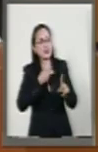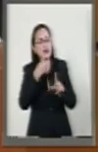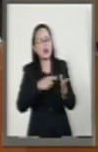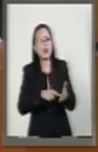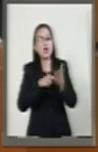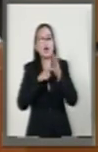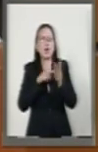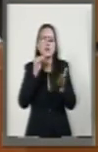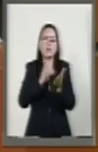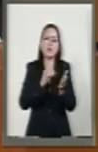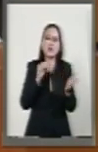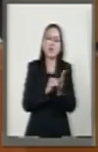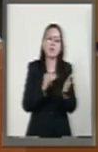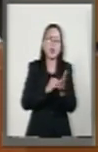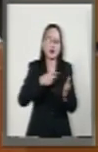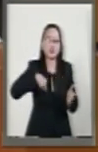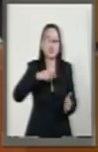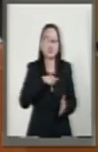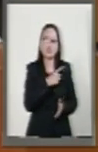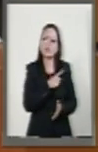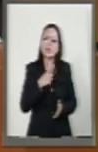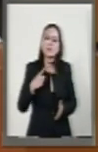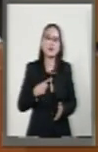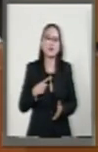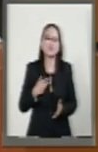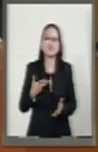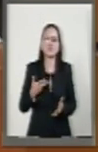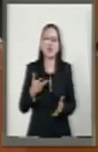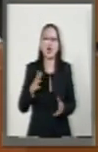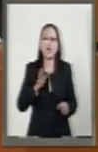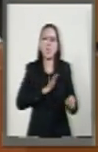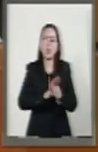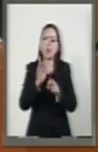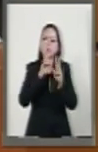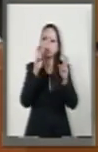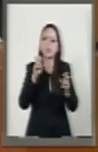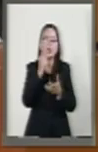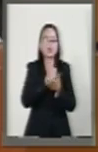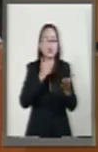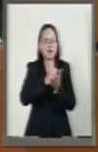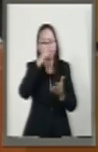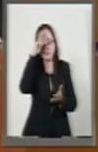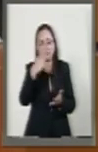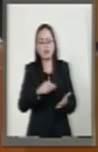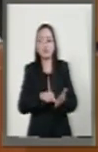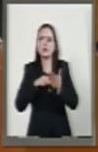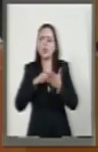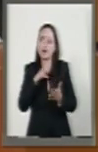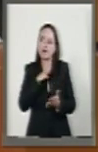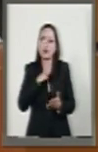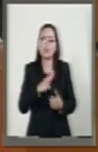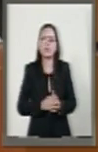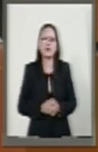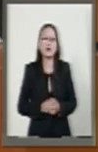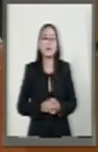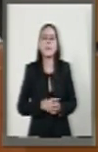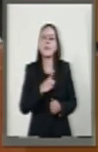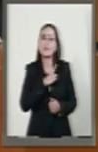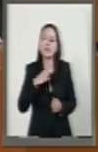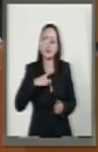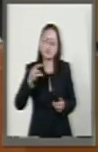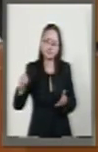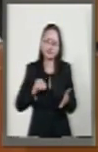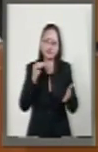todavía debemos de considerar con respecto al régimen que se tiene en la Ciudad de México, es que se incluye sí